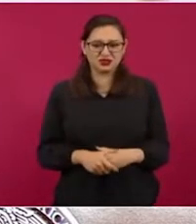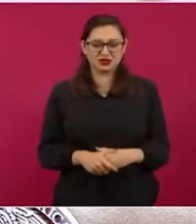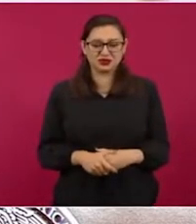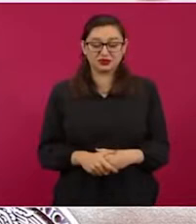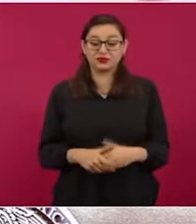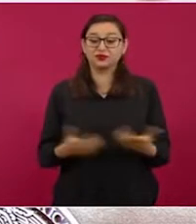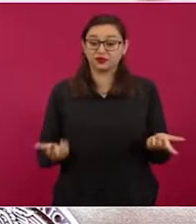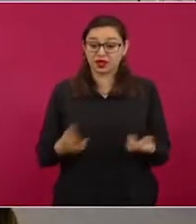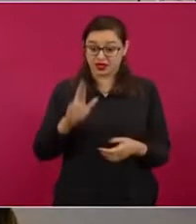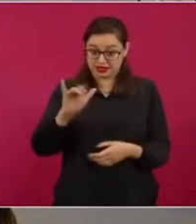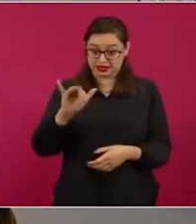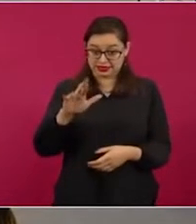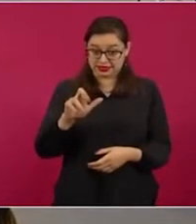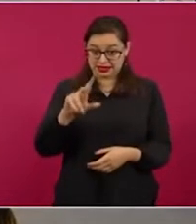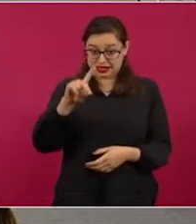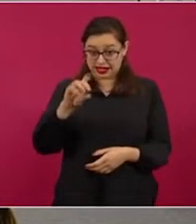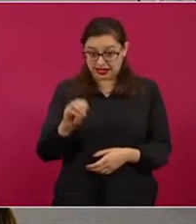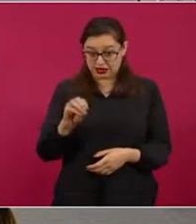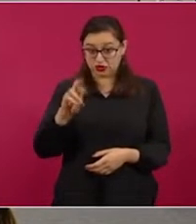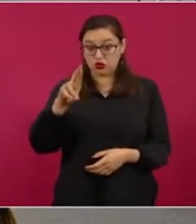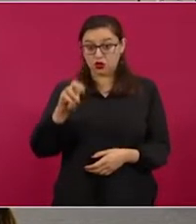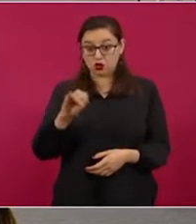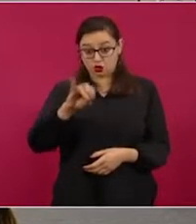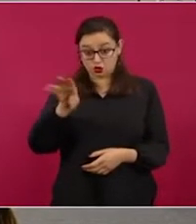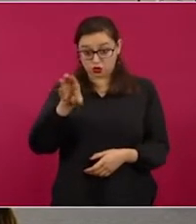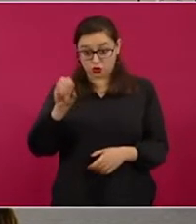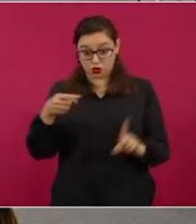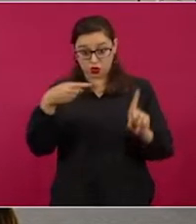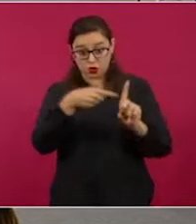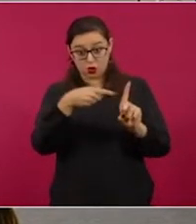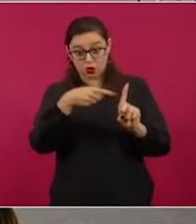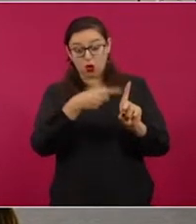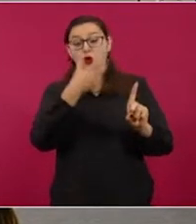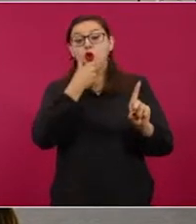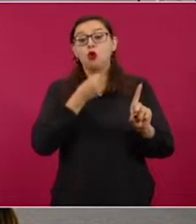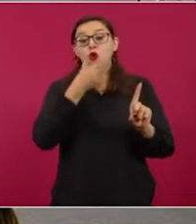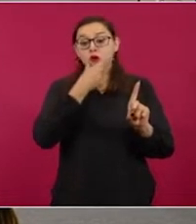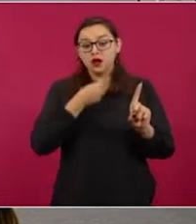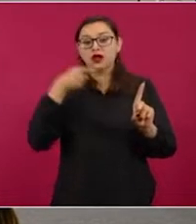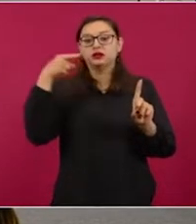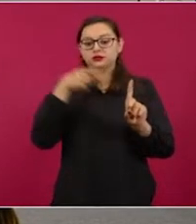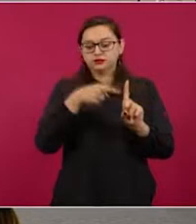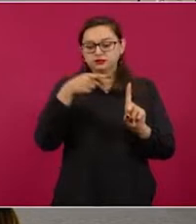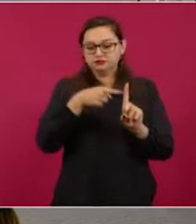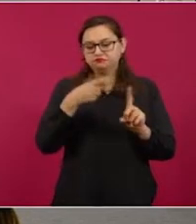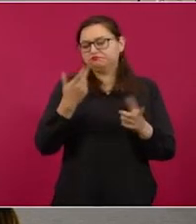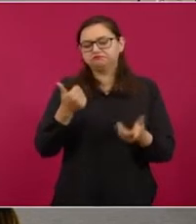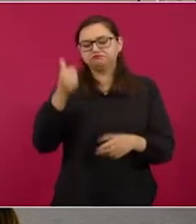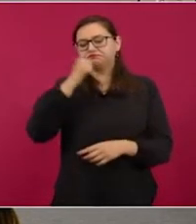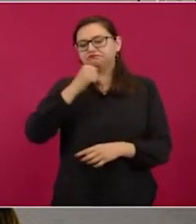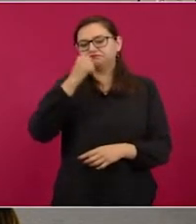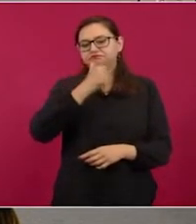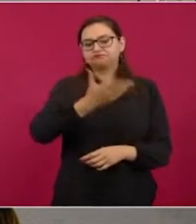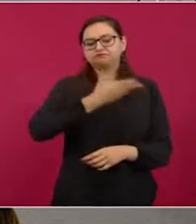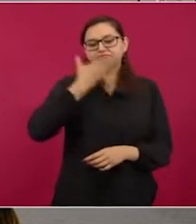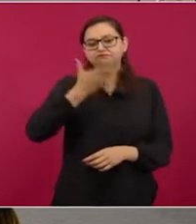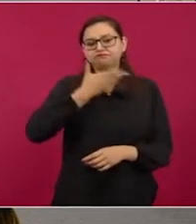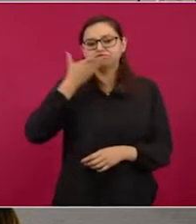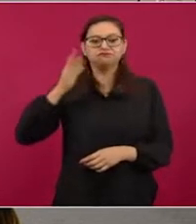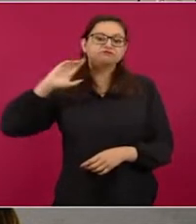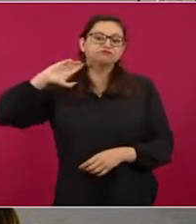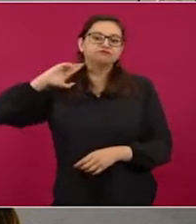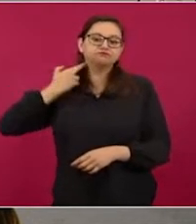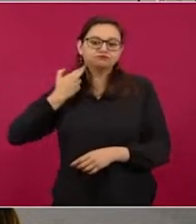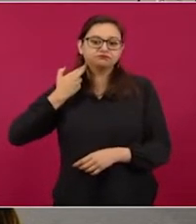Ricardo Rojo, que vemos en la pantalla, lo relacionan con operaciones para proveer contenidos a los bots de